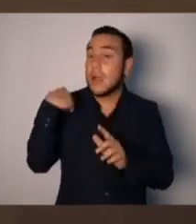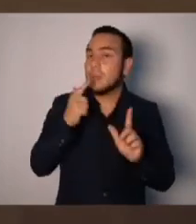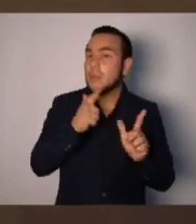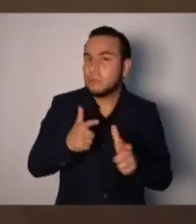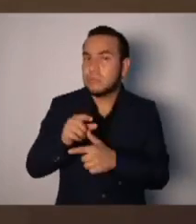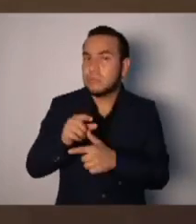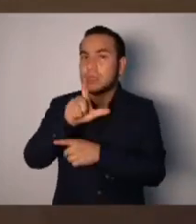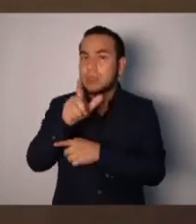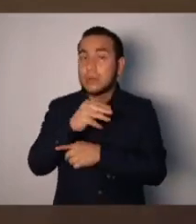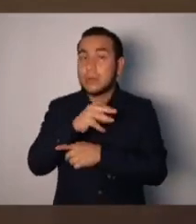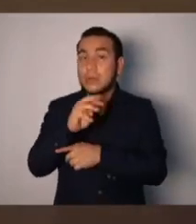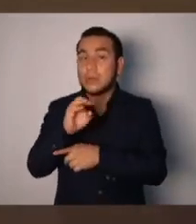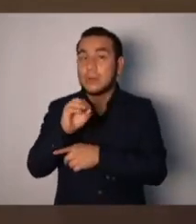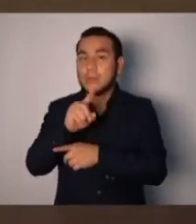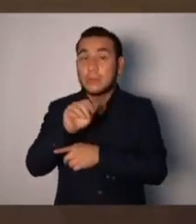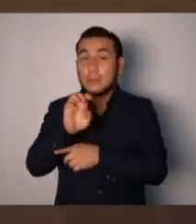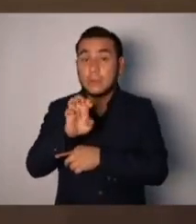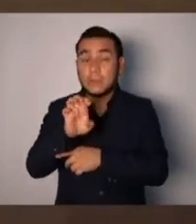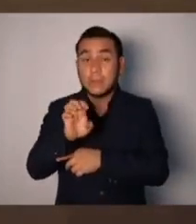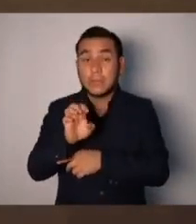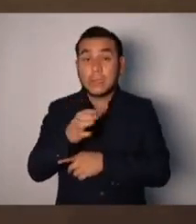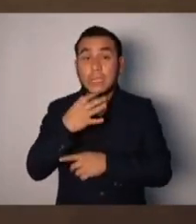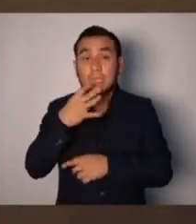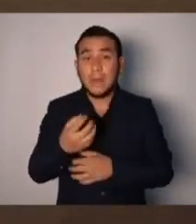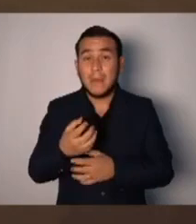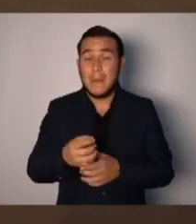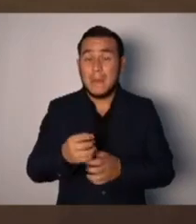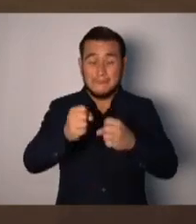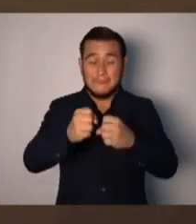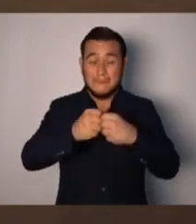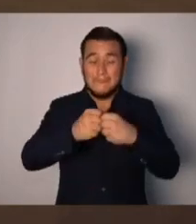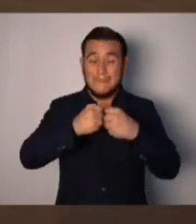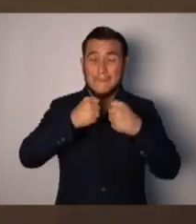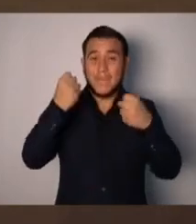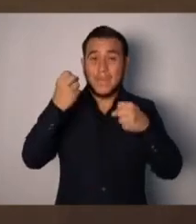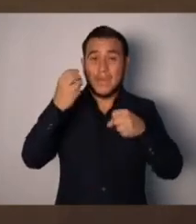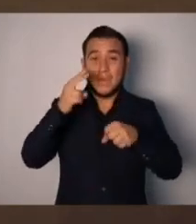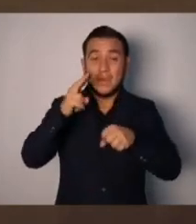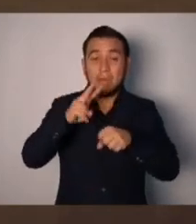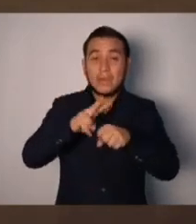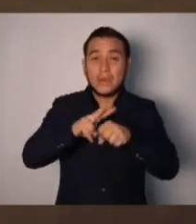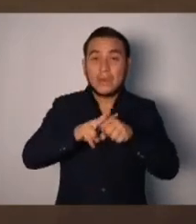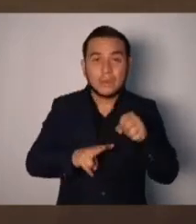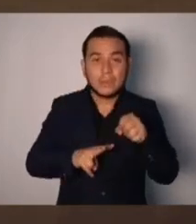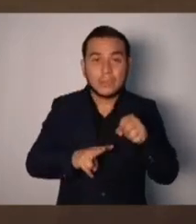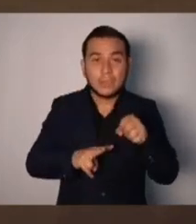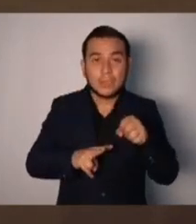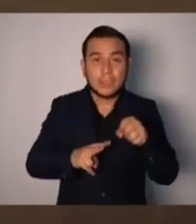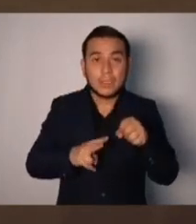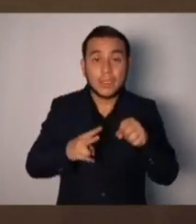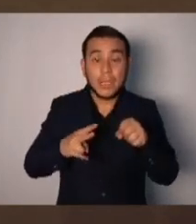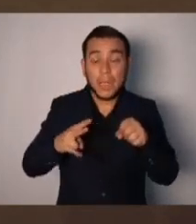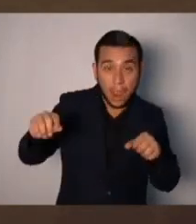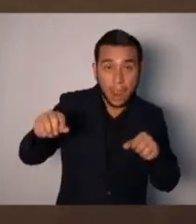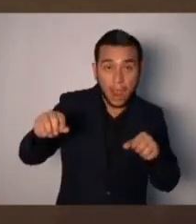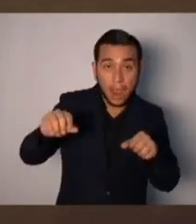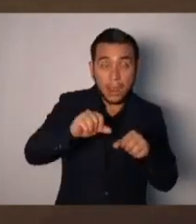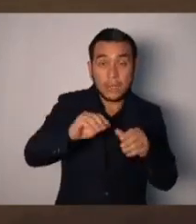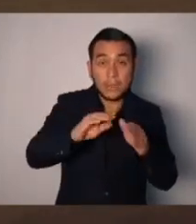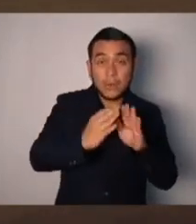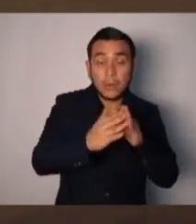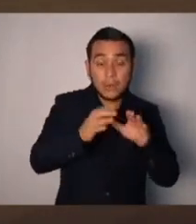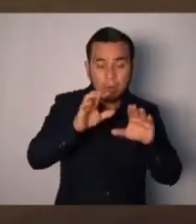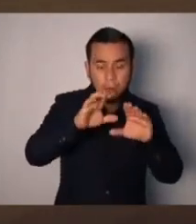Pero los cientos de miles de dólares, los millones de dólares que ha dado la comunidad internacional para ayudar